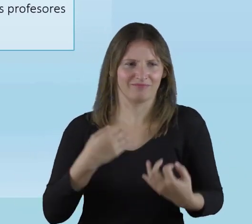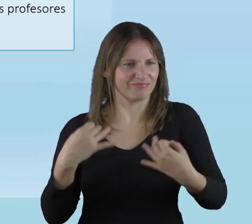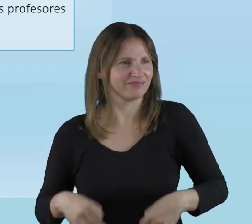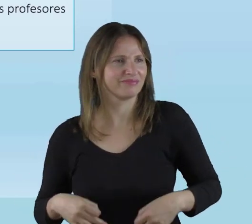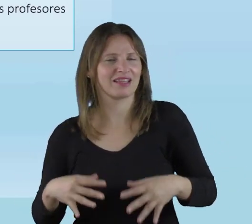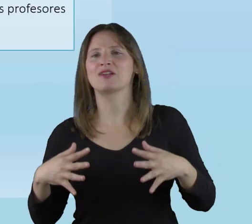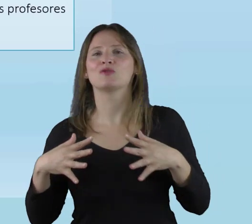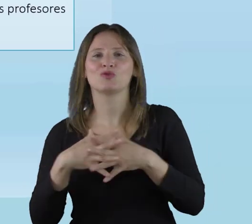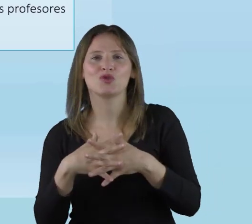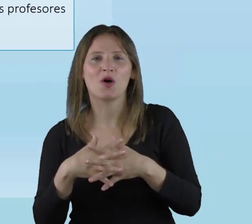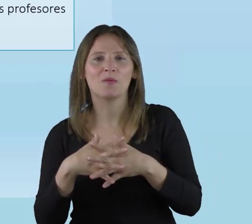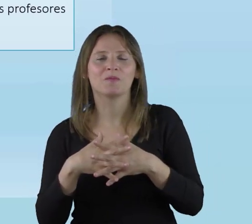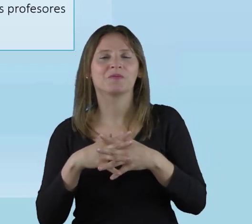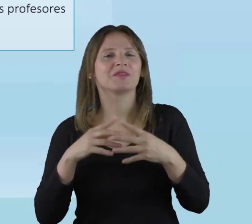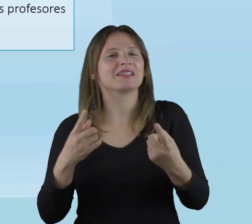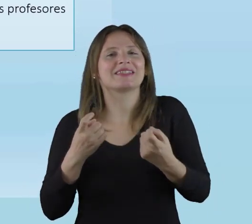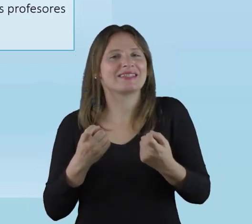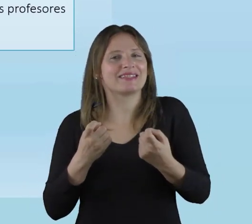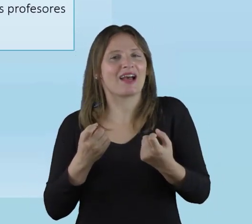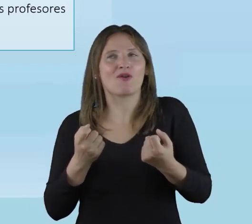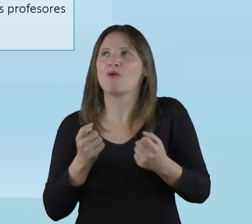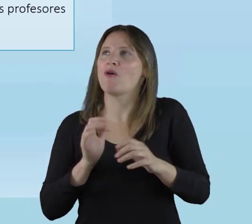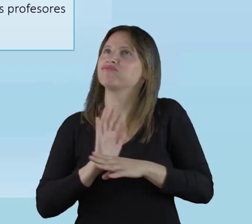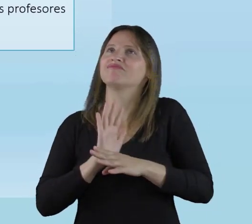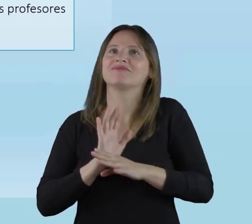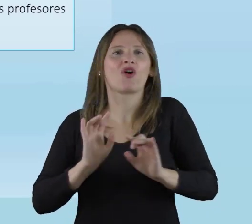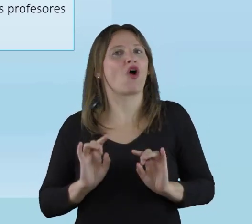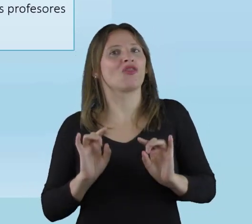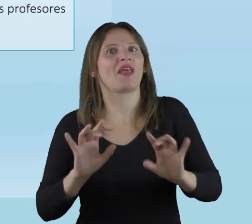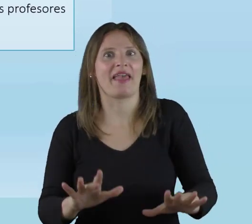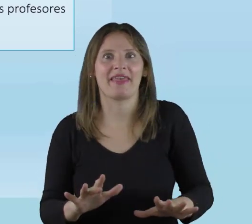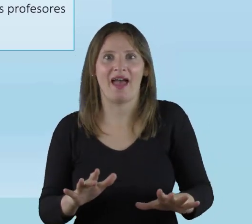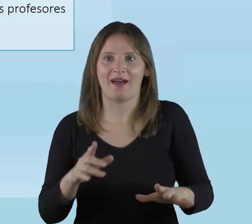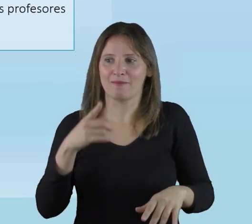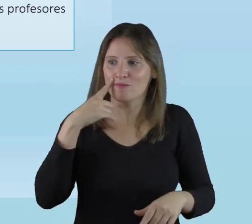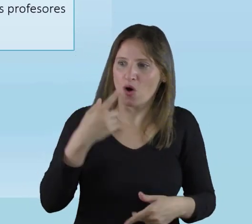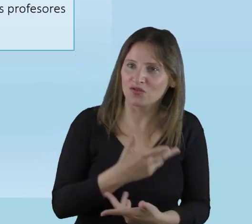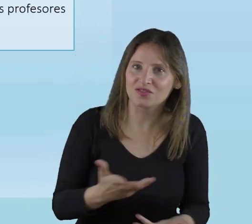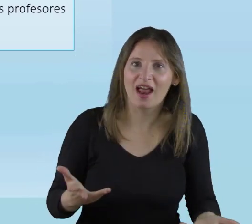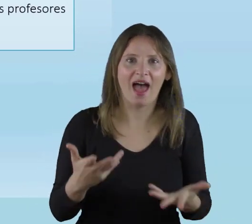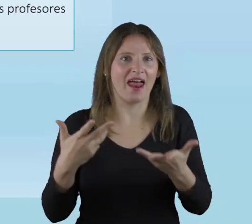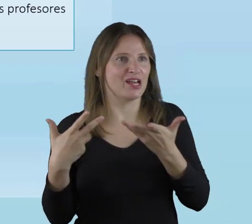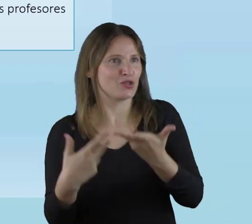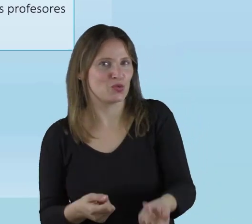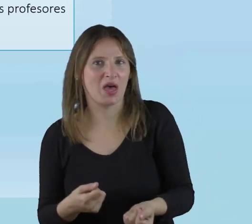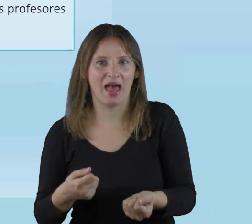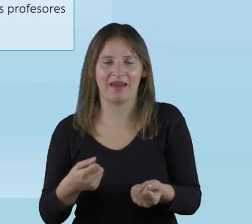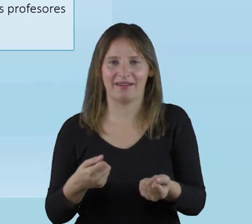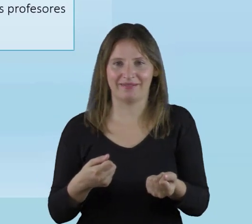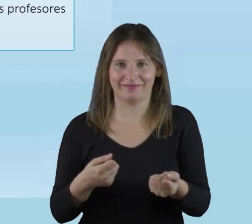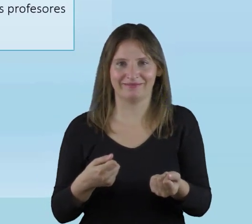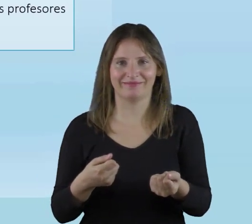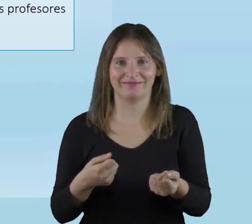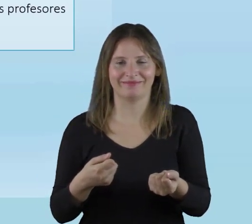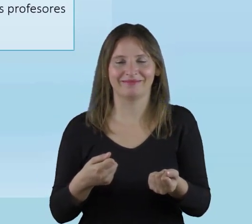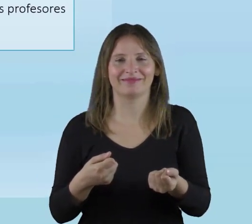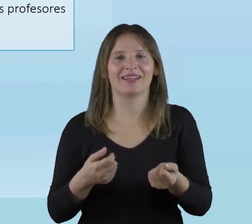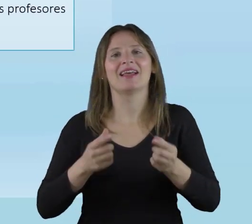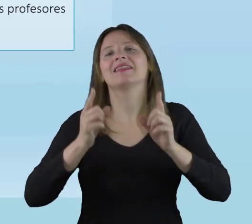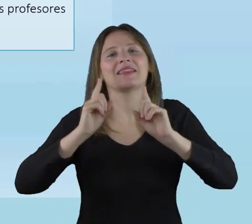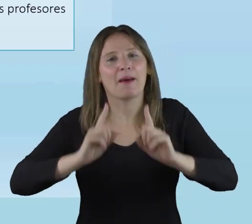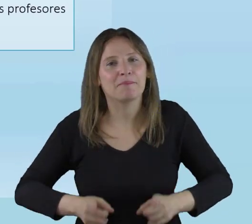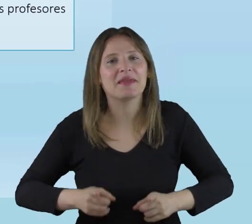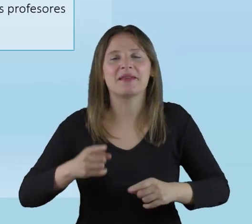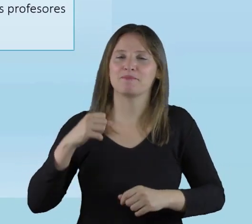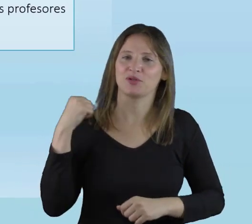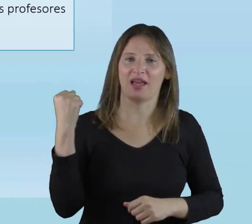empoderados de la inclusión, pues tienen que contagiar esto a los demás, darlo a conocer, ayudarlos,